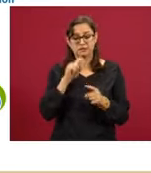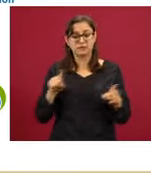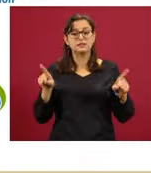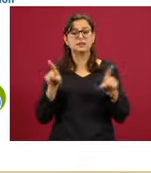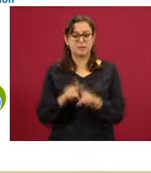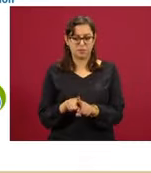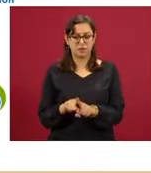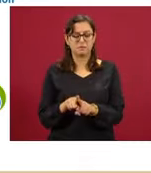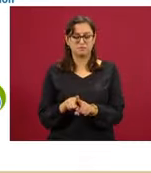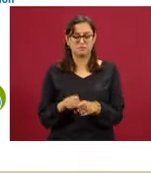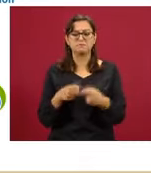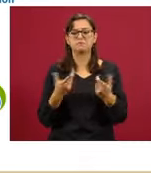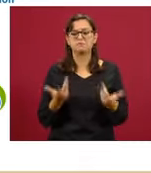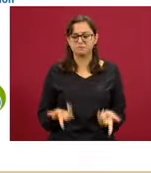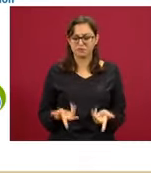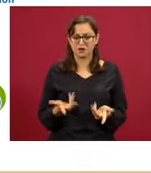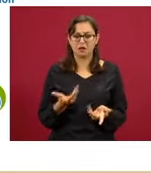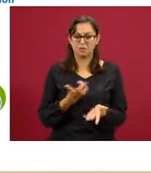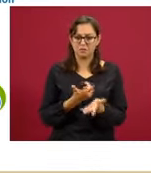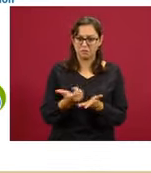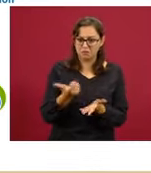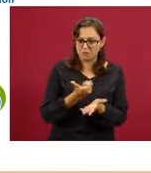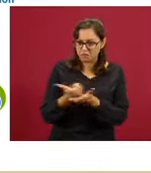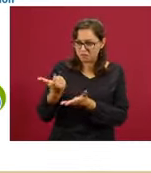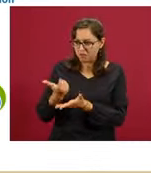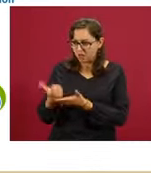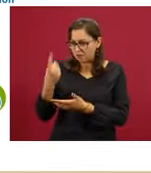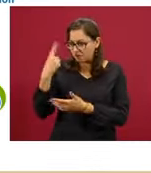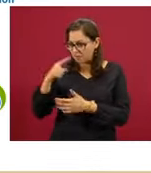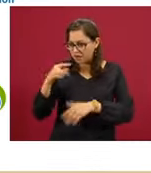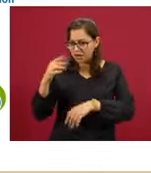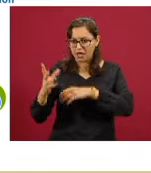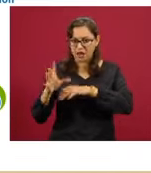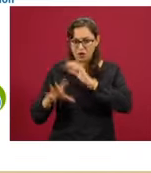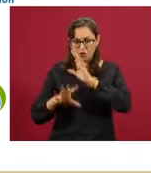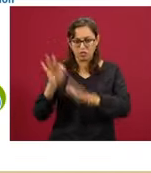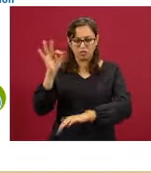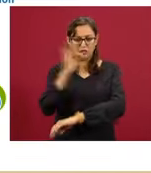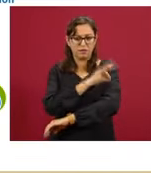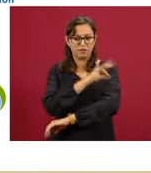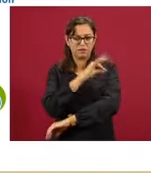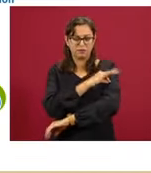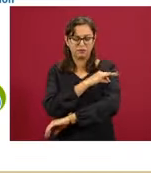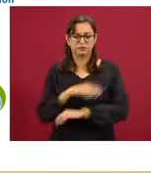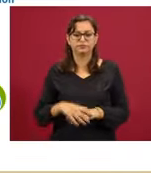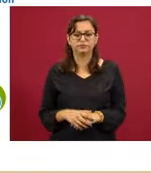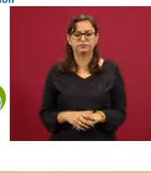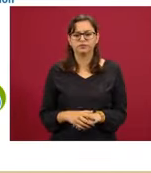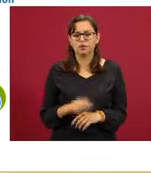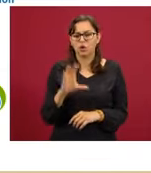en Oslo y que está financiando el desarrollo de varias vacunas. ¿Cuál es el portafolio de COVAX?